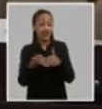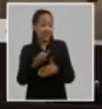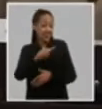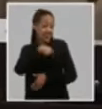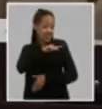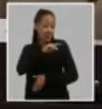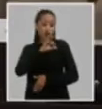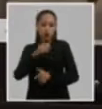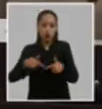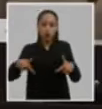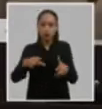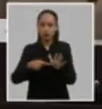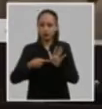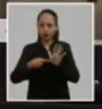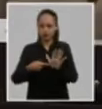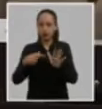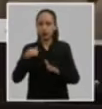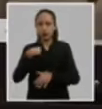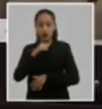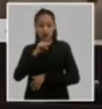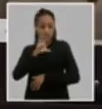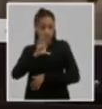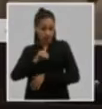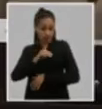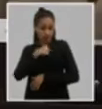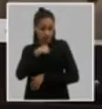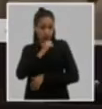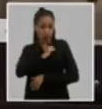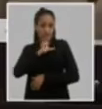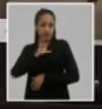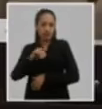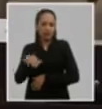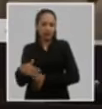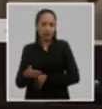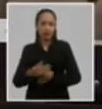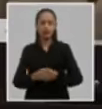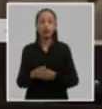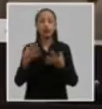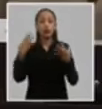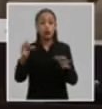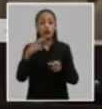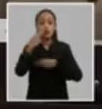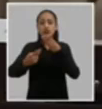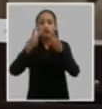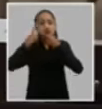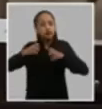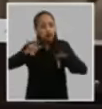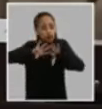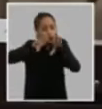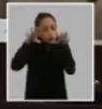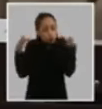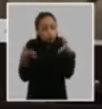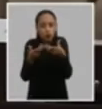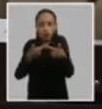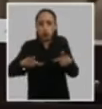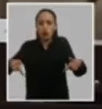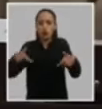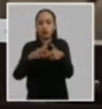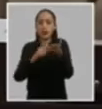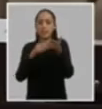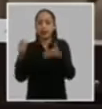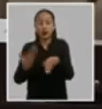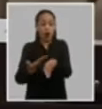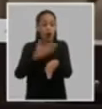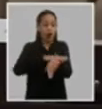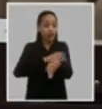congreso del partido yo quería referirme también a que el documento se hizo un estudio de todos los congresos del partido y